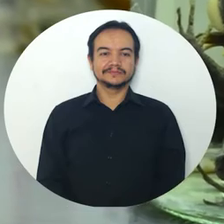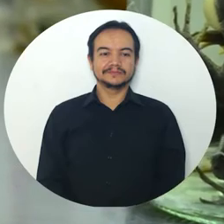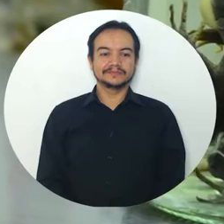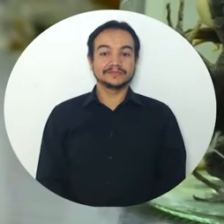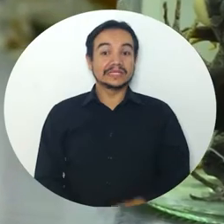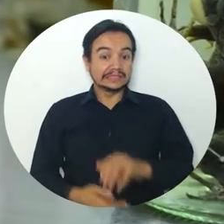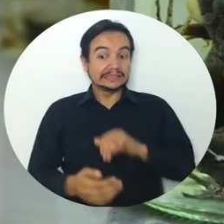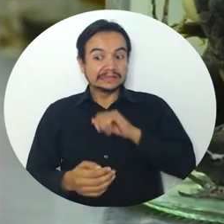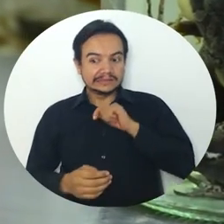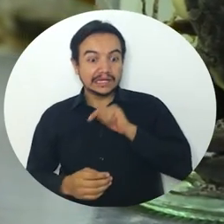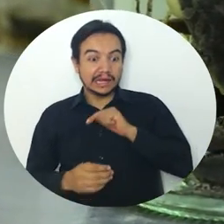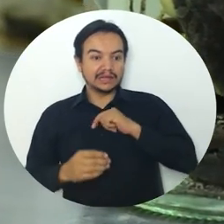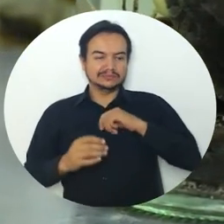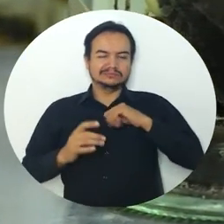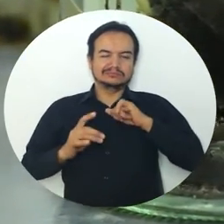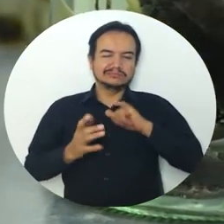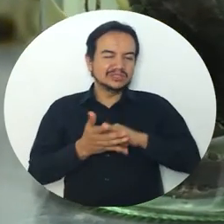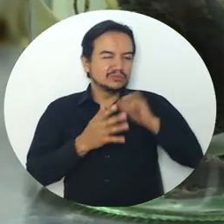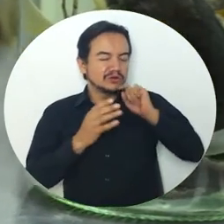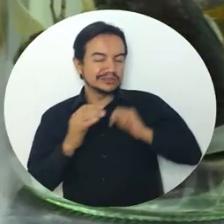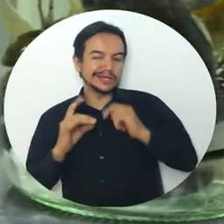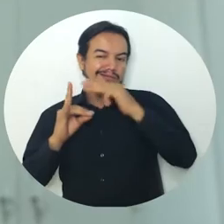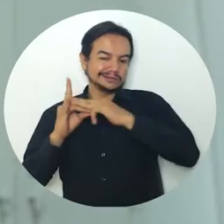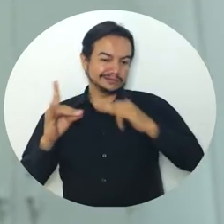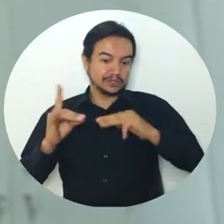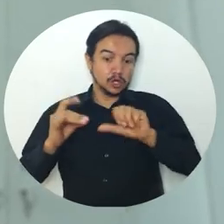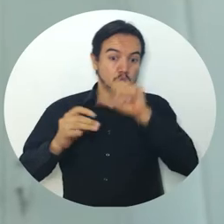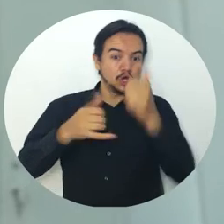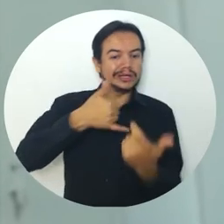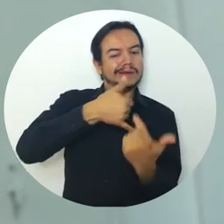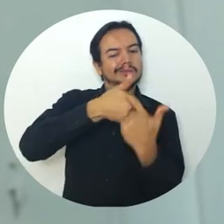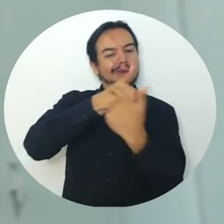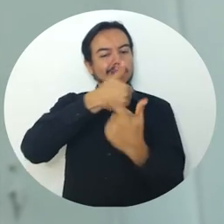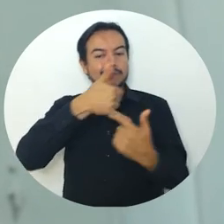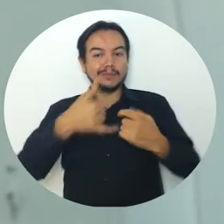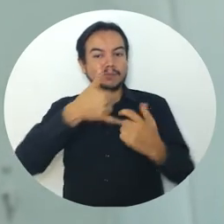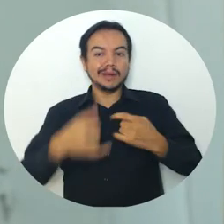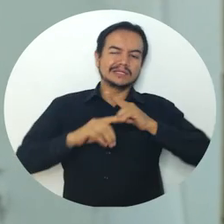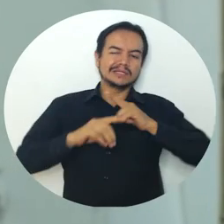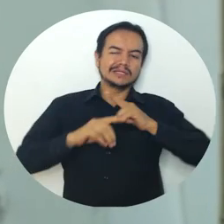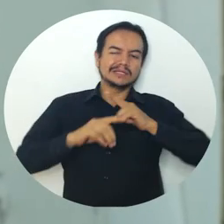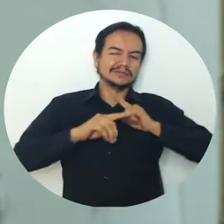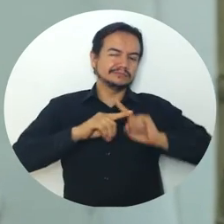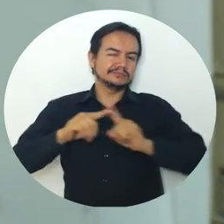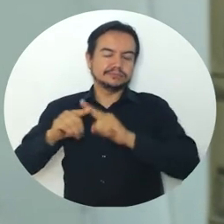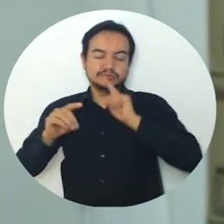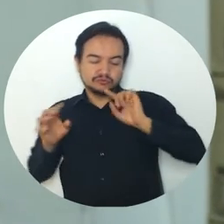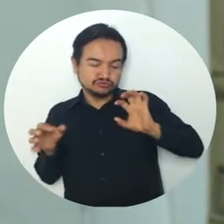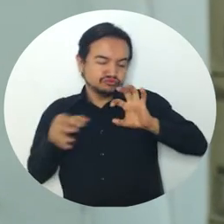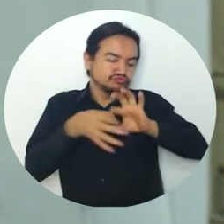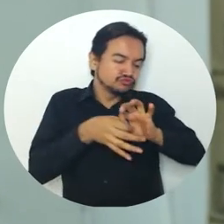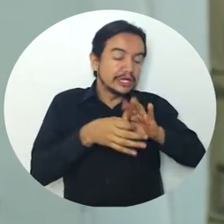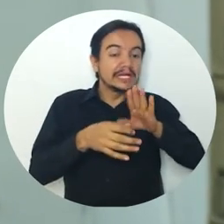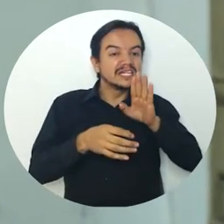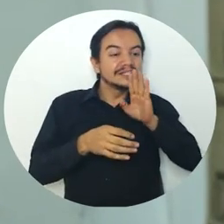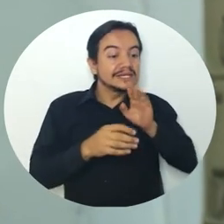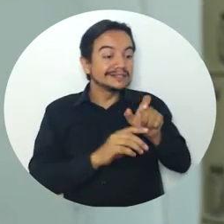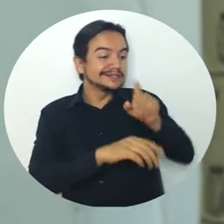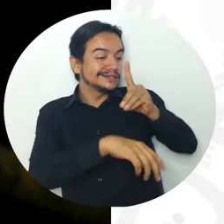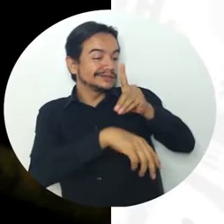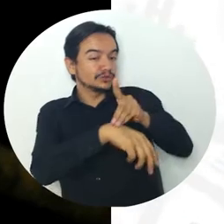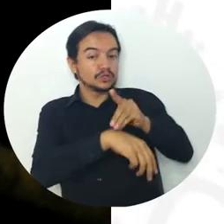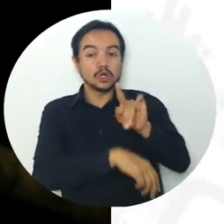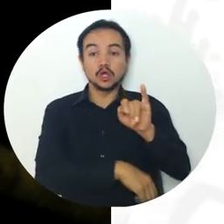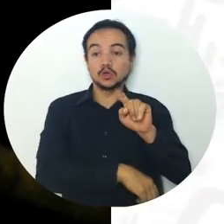En esta iniciativa científica, entre el Alma Mater y otras universidades de Colombia, colaboró el Dr. Miss Alberto Rueda Solano,